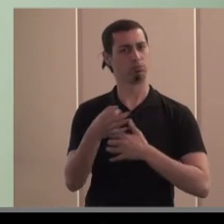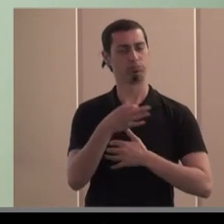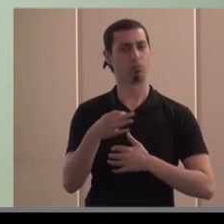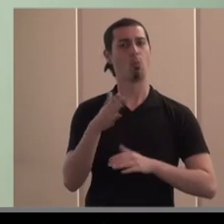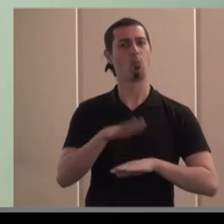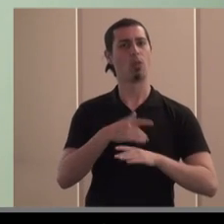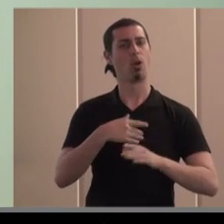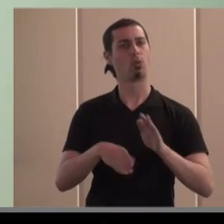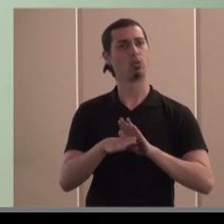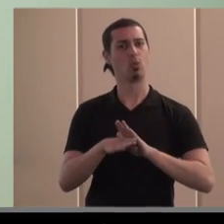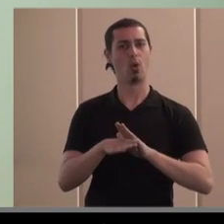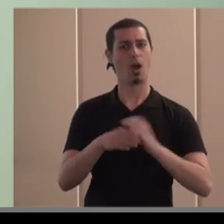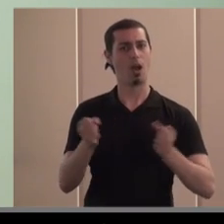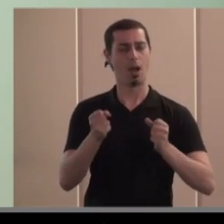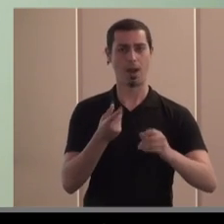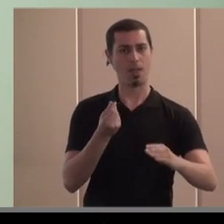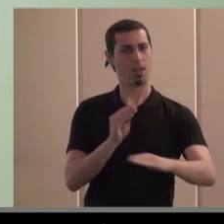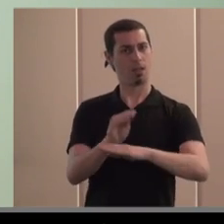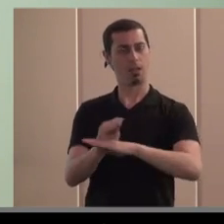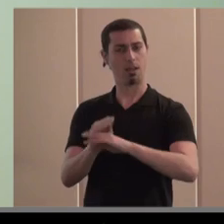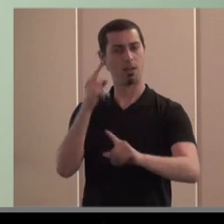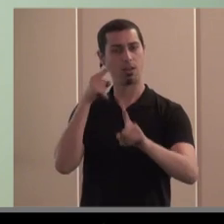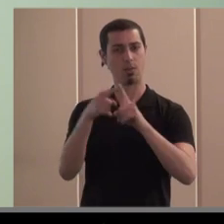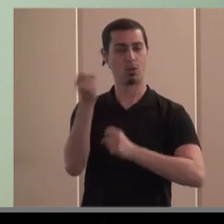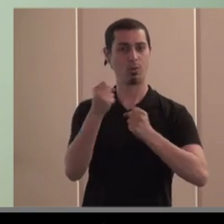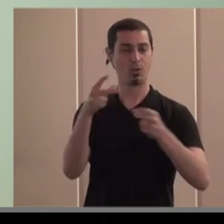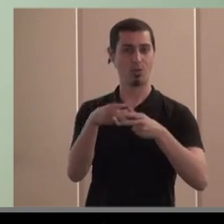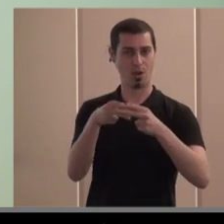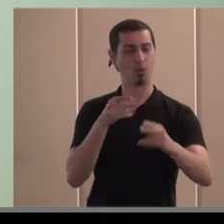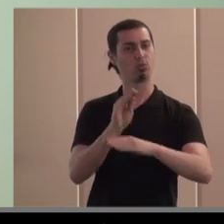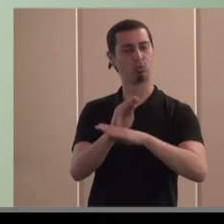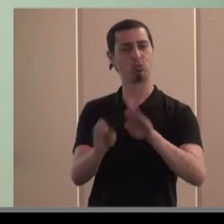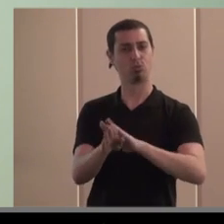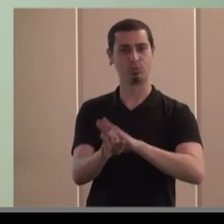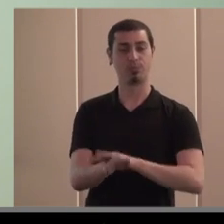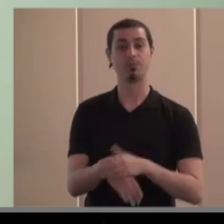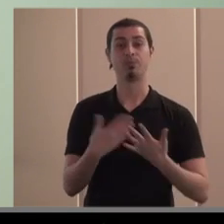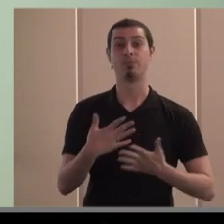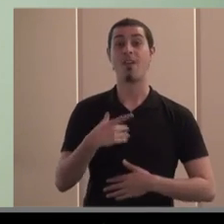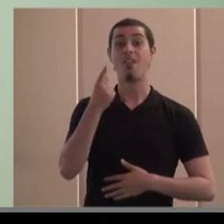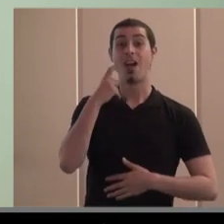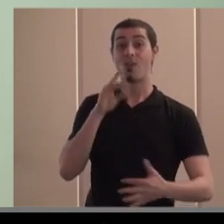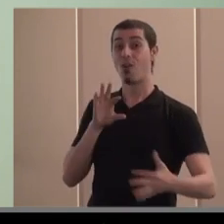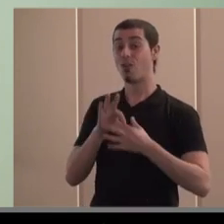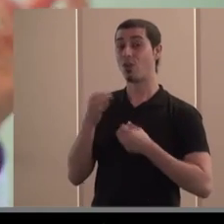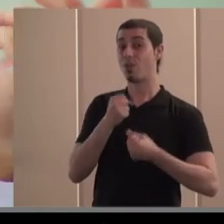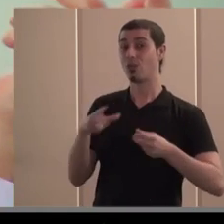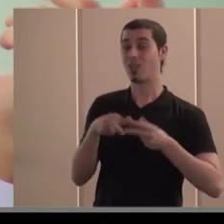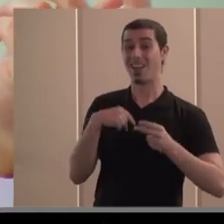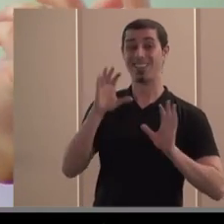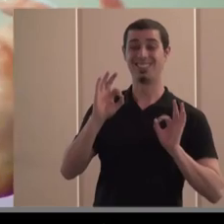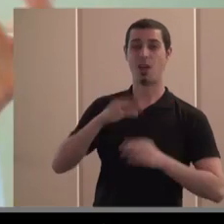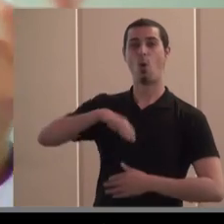potenciar su línea de crédito dirigida a organizaciones de la economía social de hecho los bancos de la economía social a nivel europeo